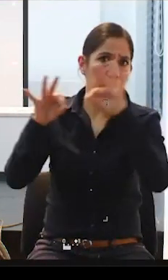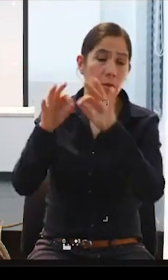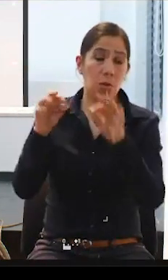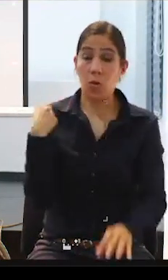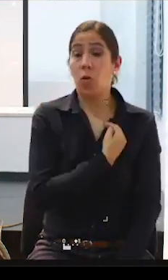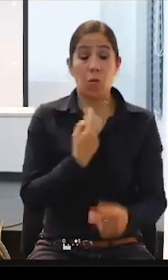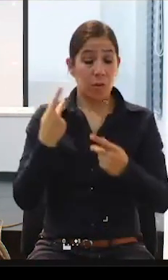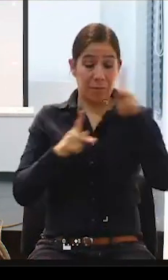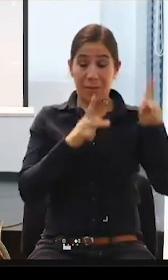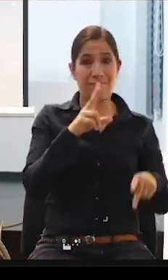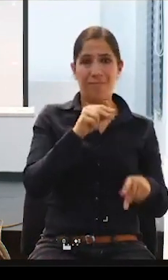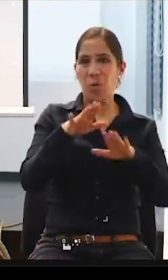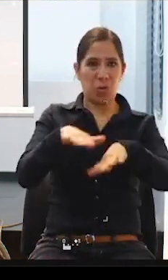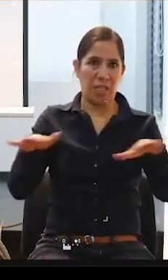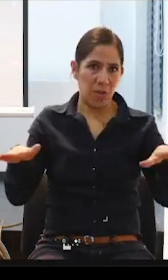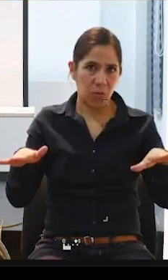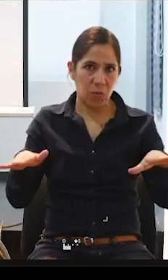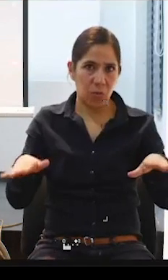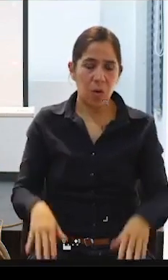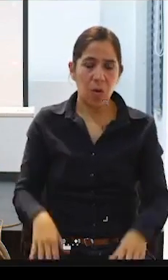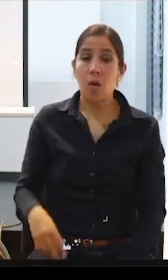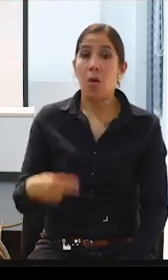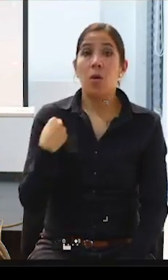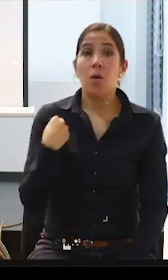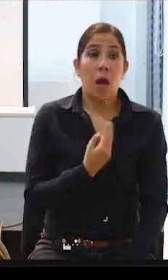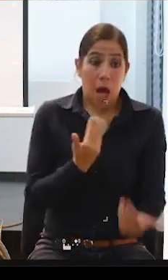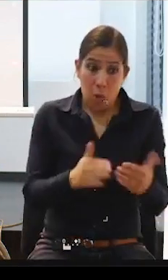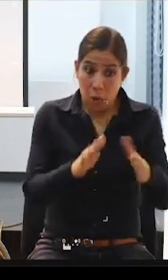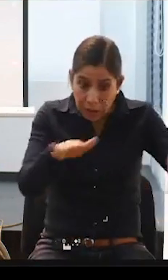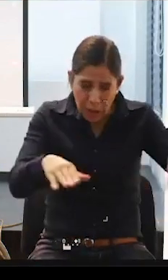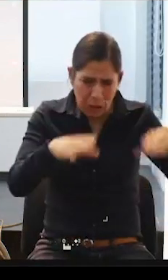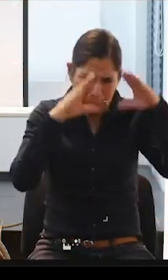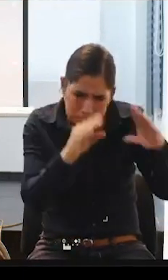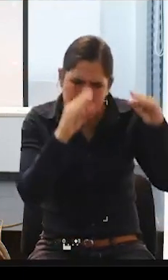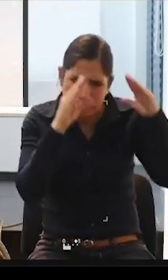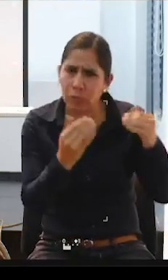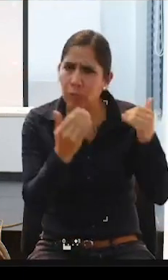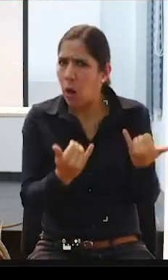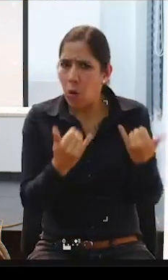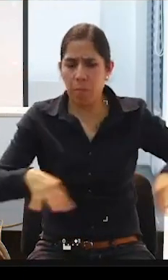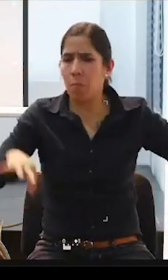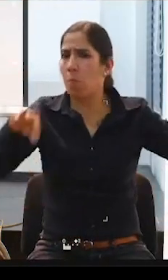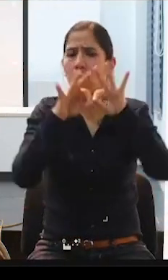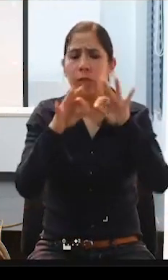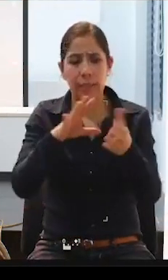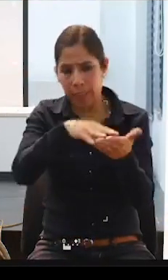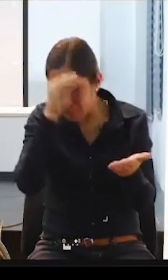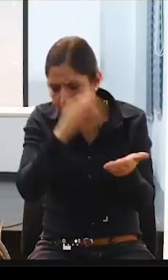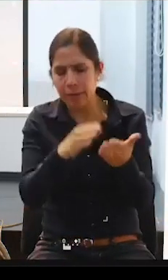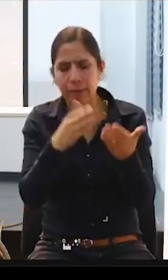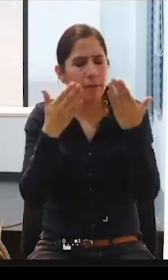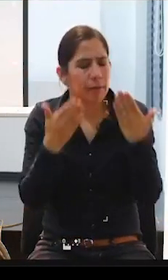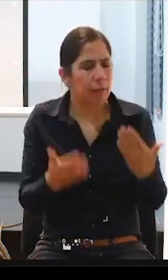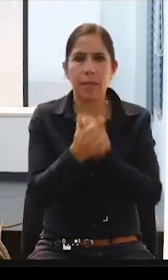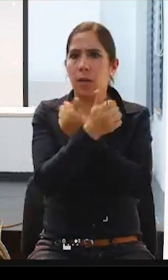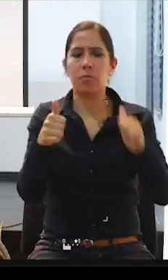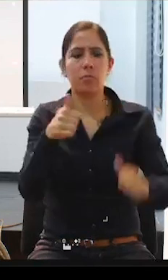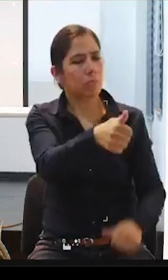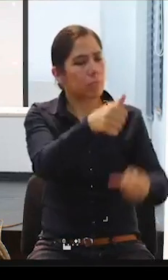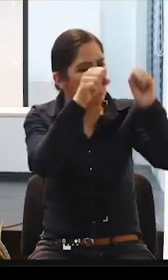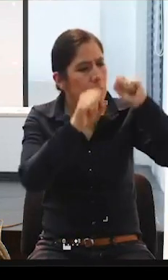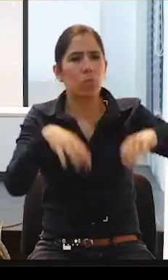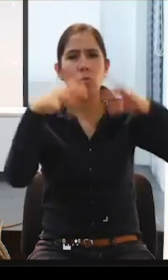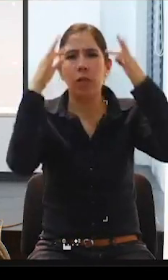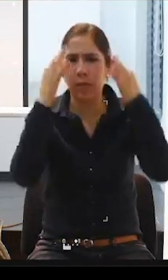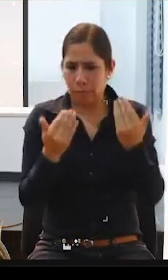niños y a los niños también hay que irlos educando desde ya en lo que es la autonomía personal que puedan ir tomando sus propias